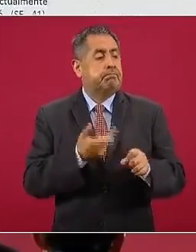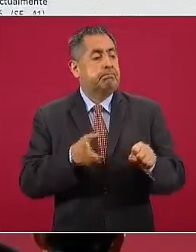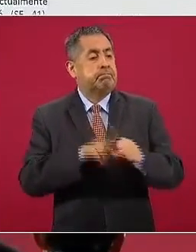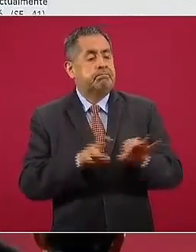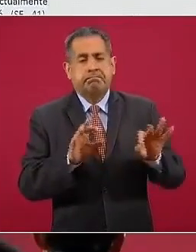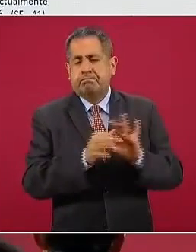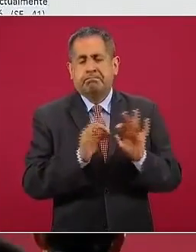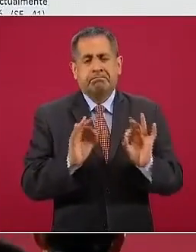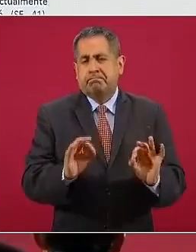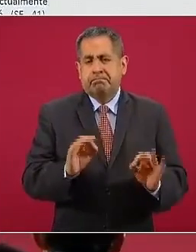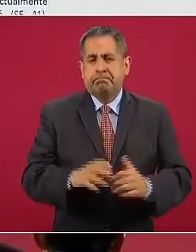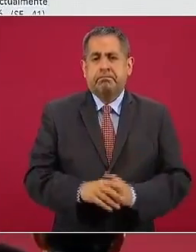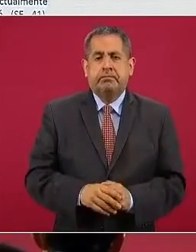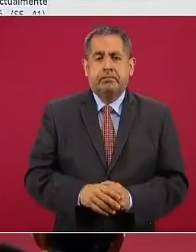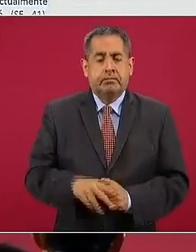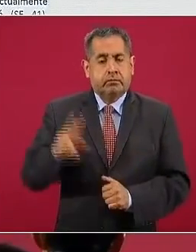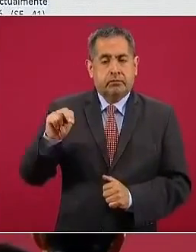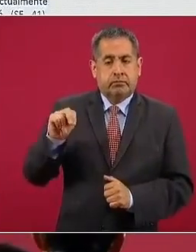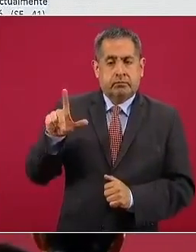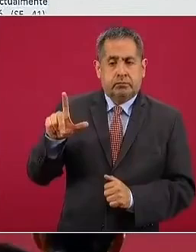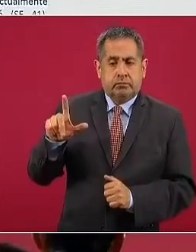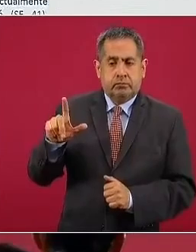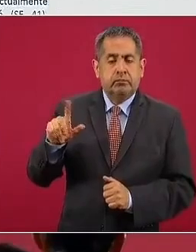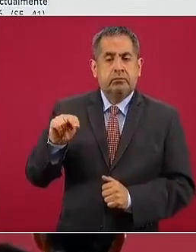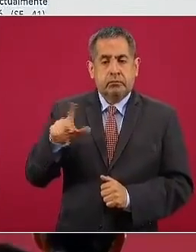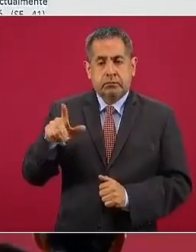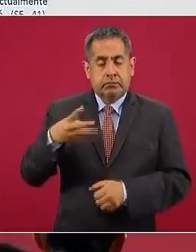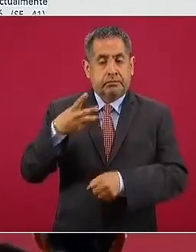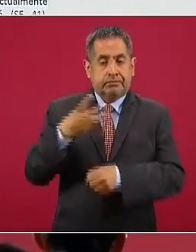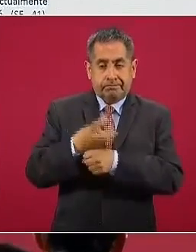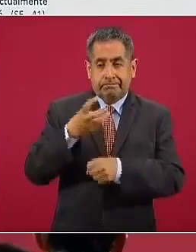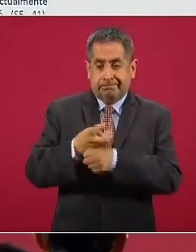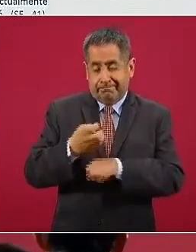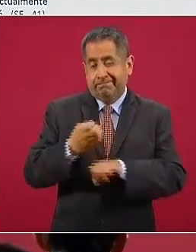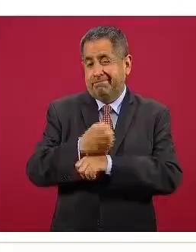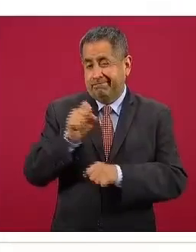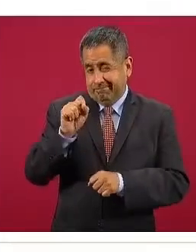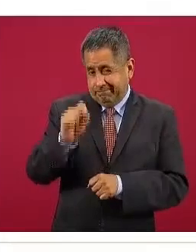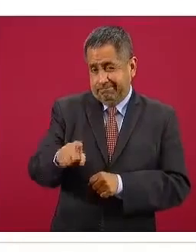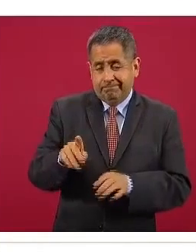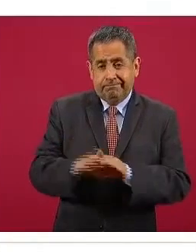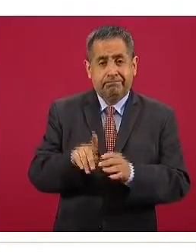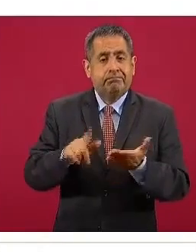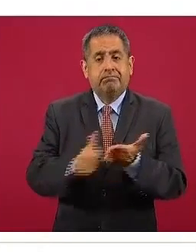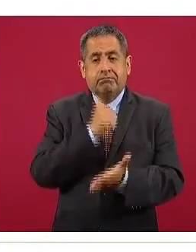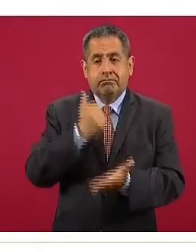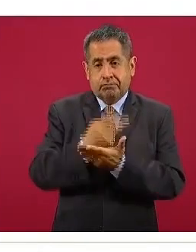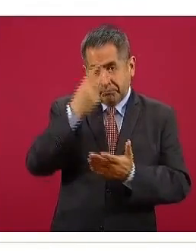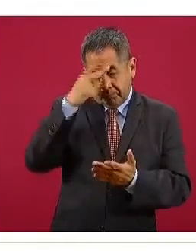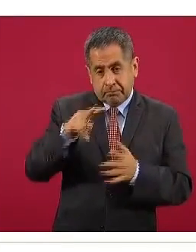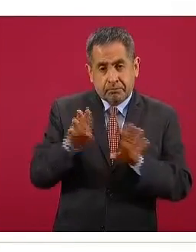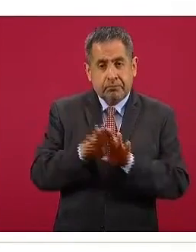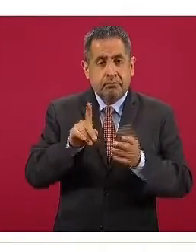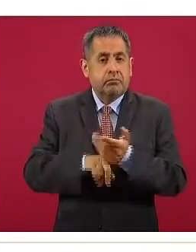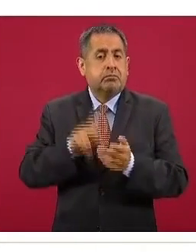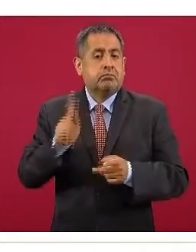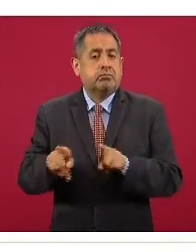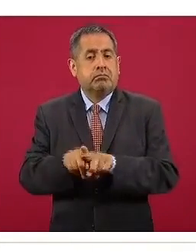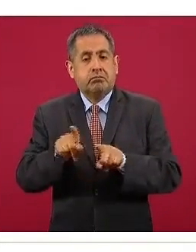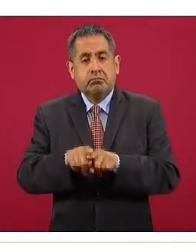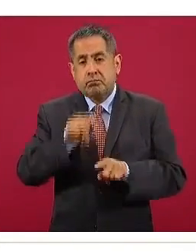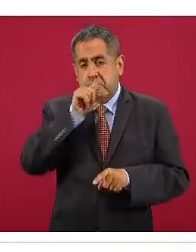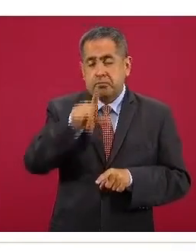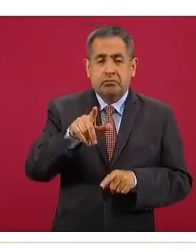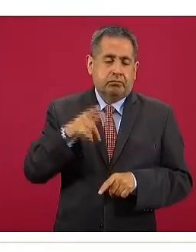La siguiente. El Estado de Nuevo León tercer Estado que comento en el mismo sentido que la Ciudad de México que el Estado de Jalisco por la